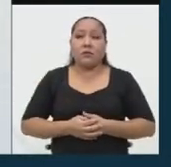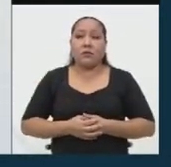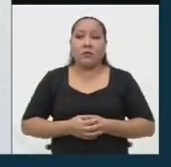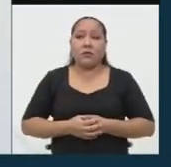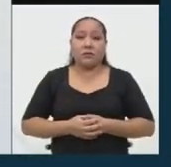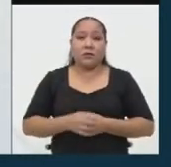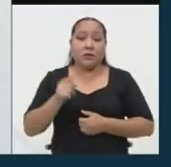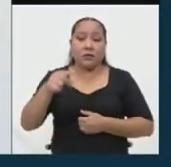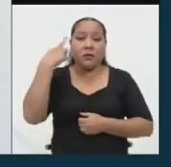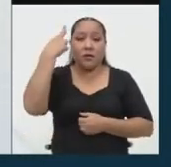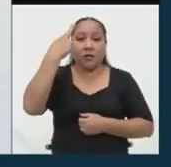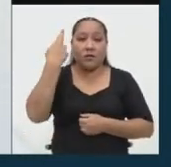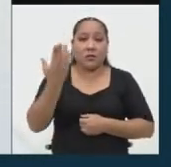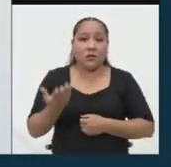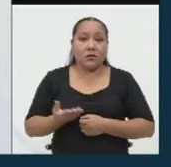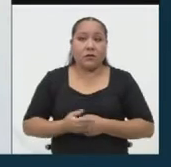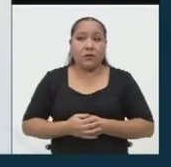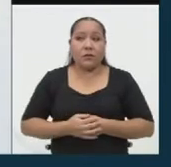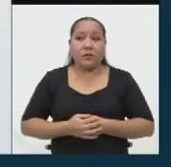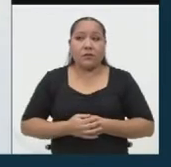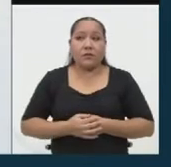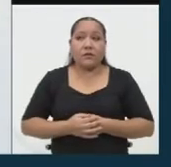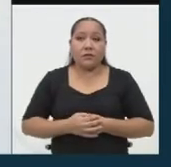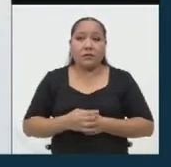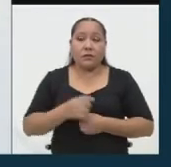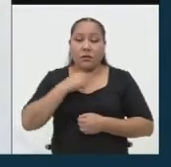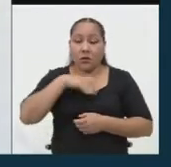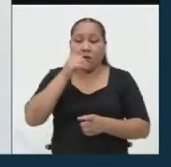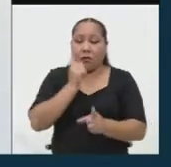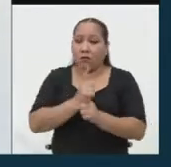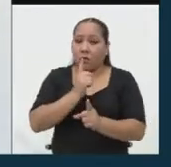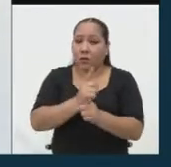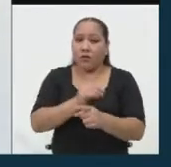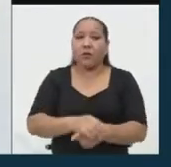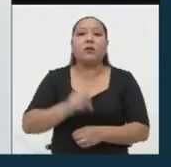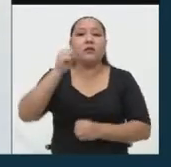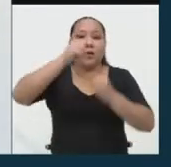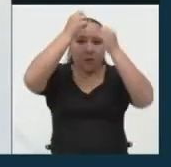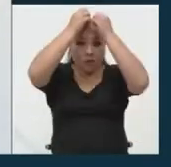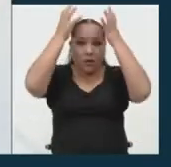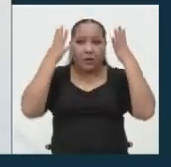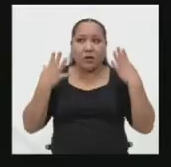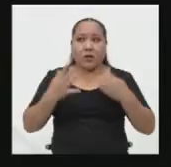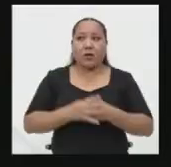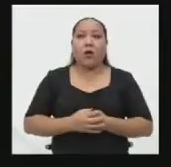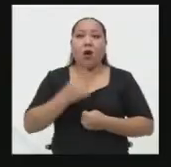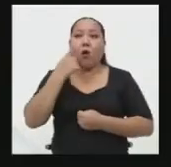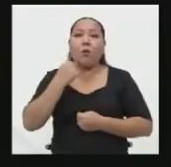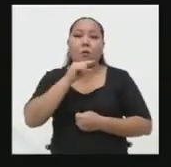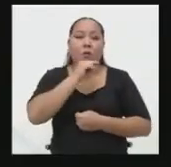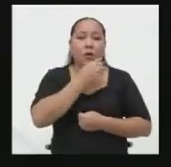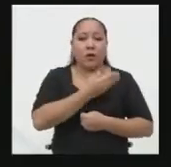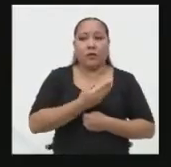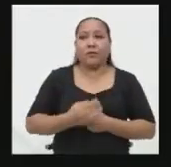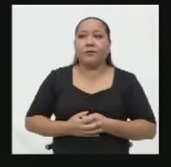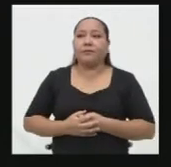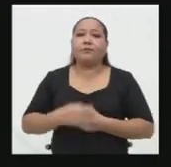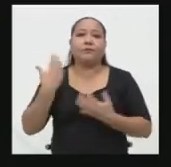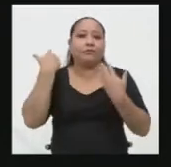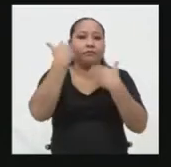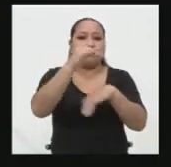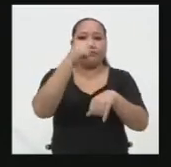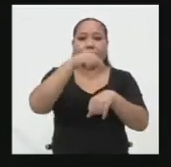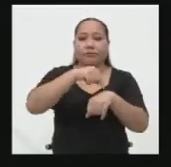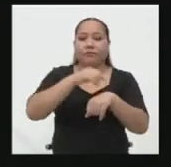Por ello, seguiría firme lo que es el matrimonio entre el mundo y De acuerdo, se ha cumplido el